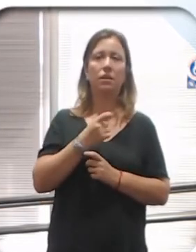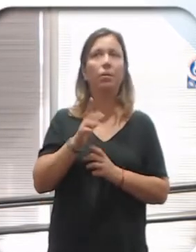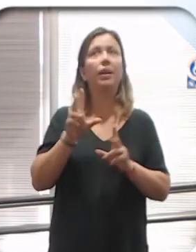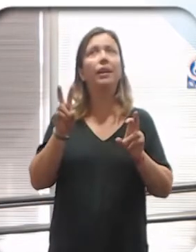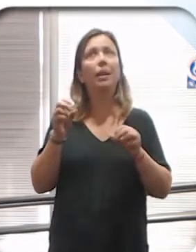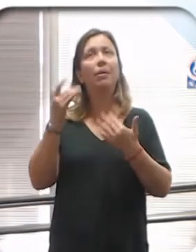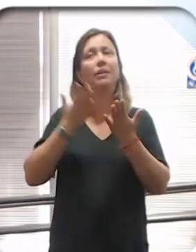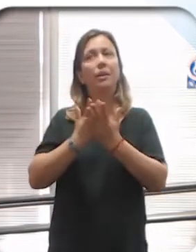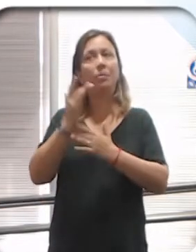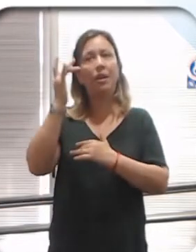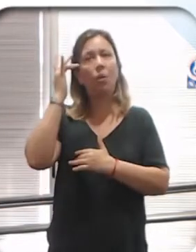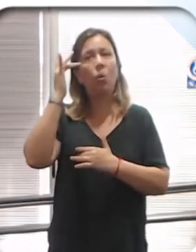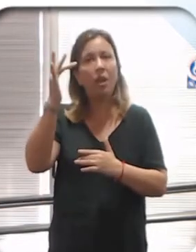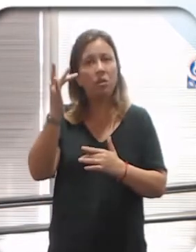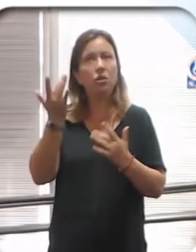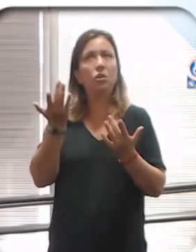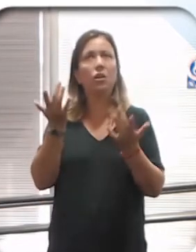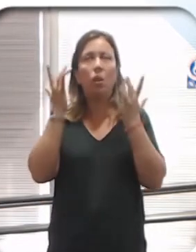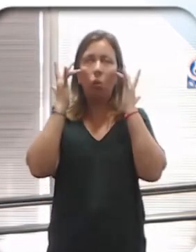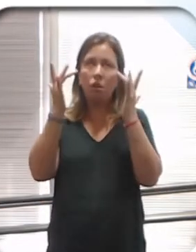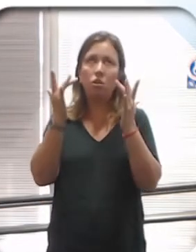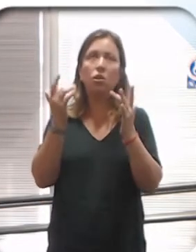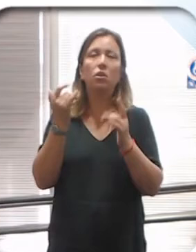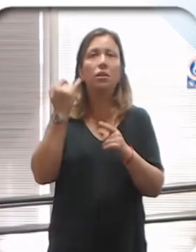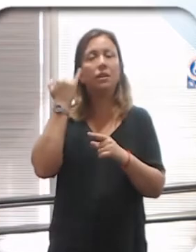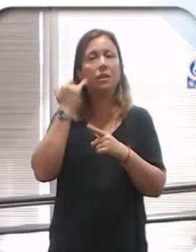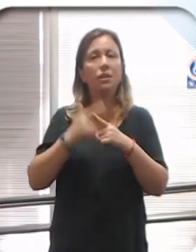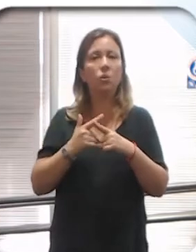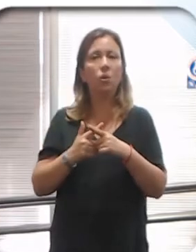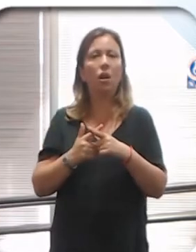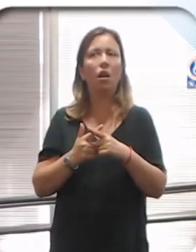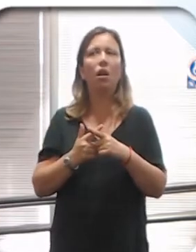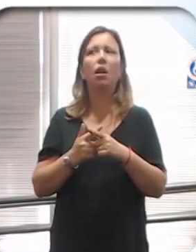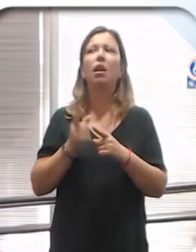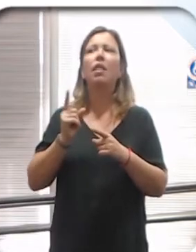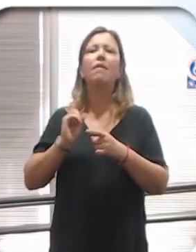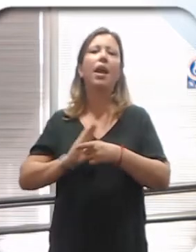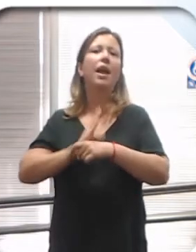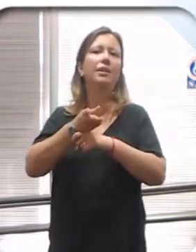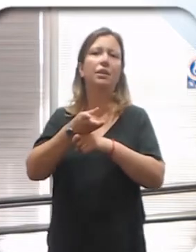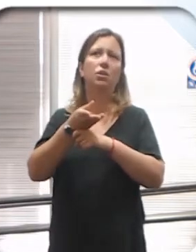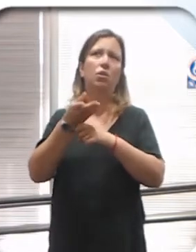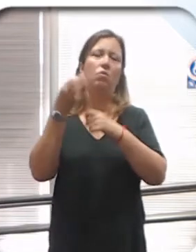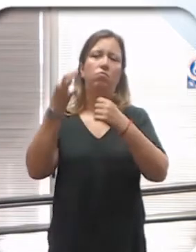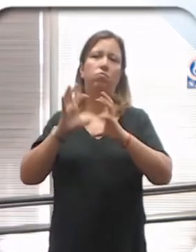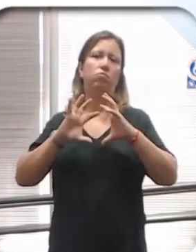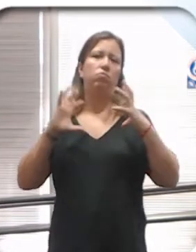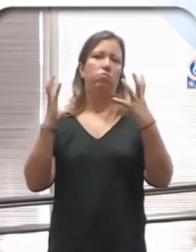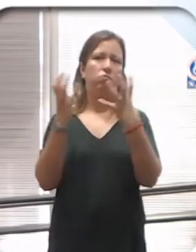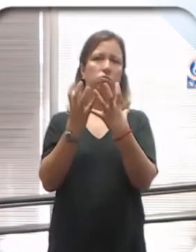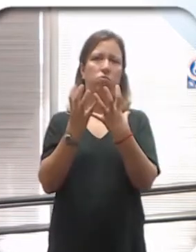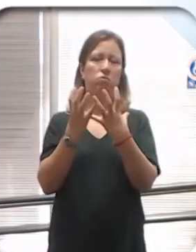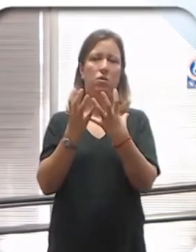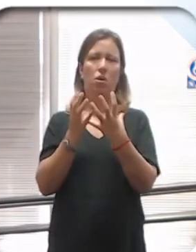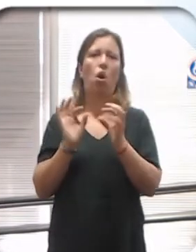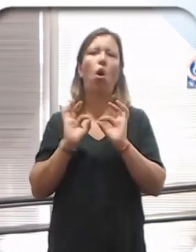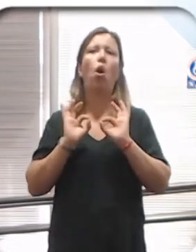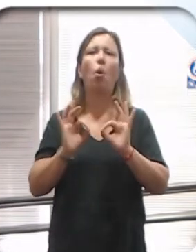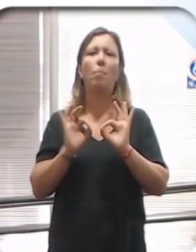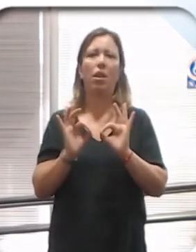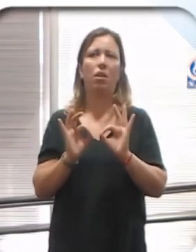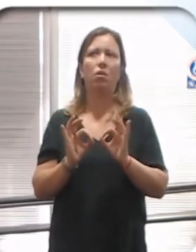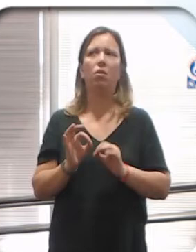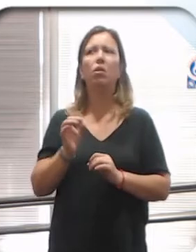el tema de la educación sexual. Educación sexual que tiene que tener un acceso universal. Usted es capaz que cuando